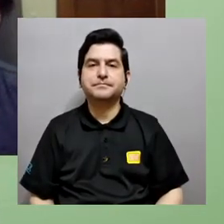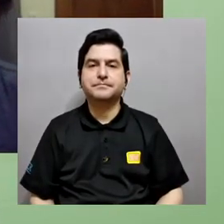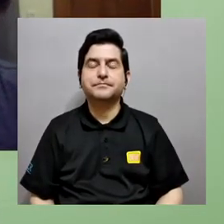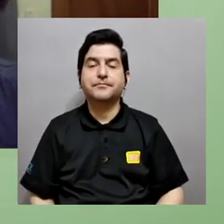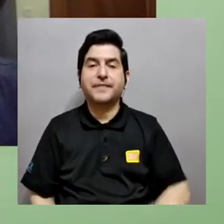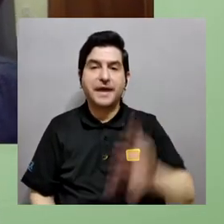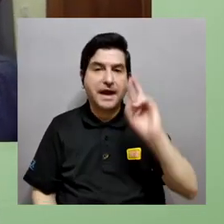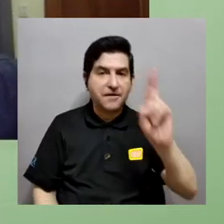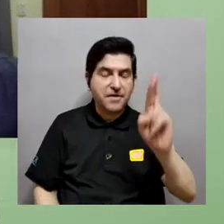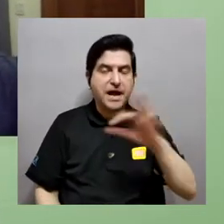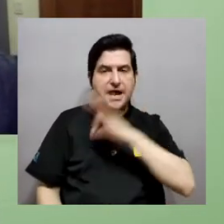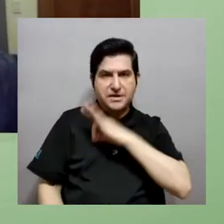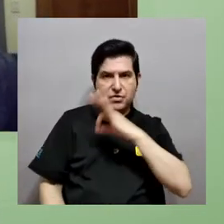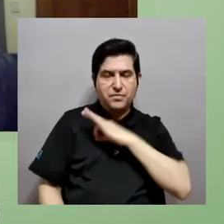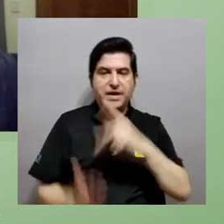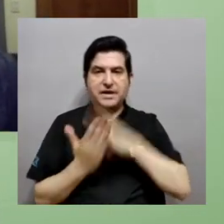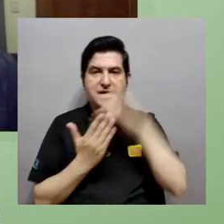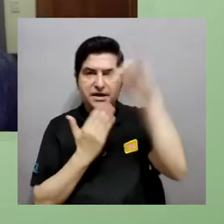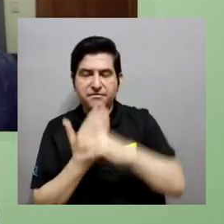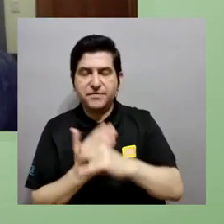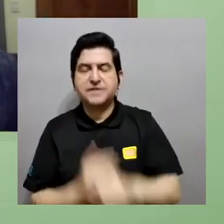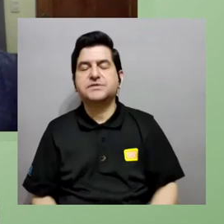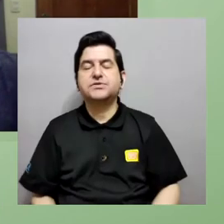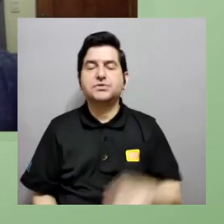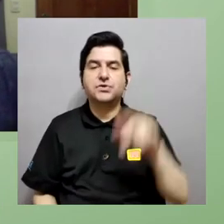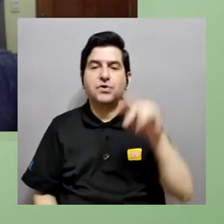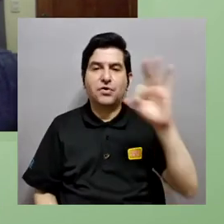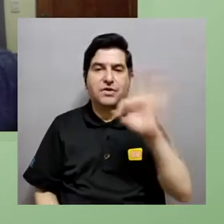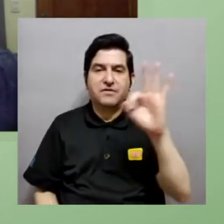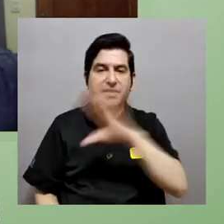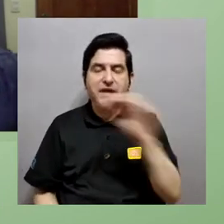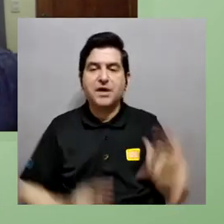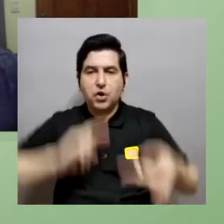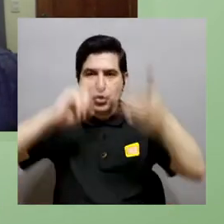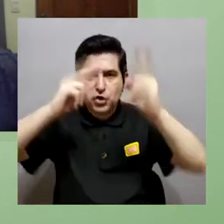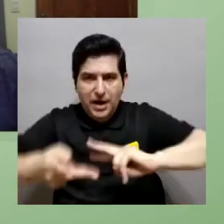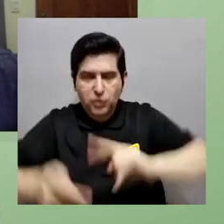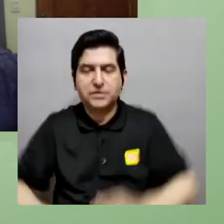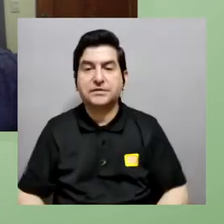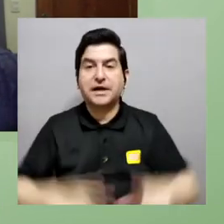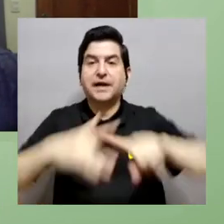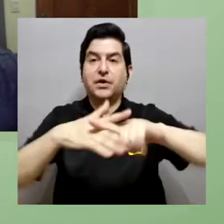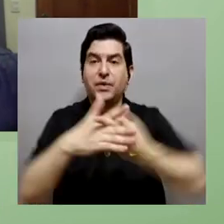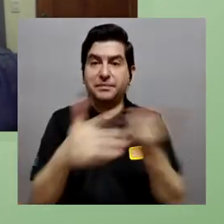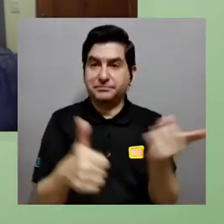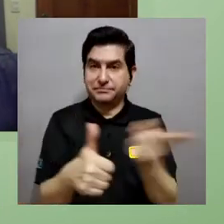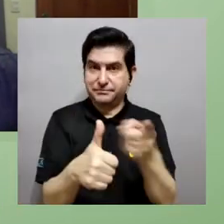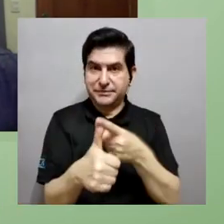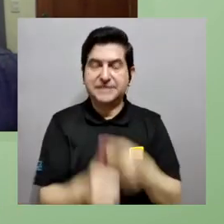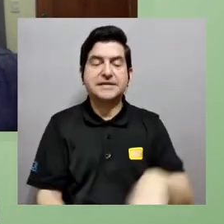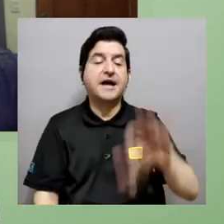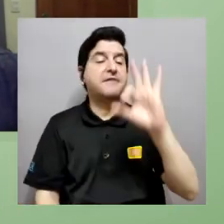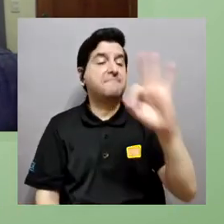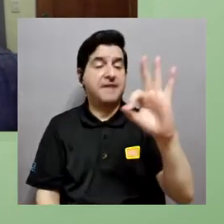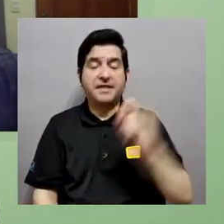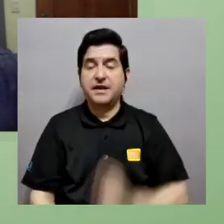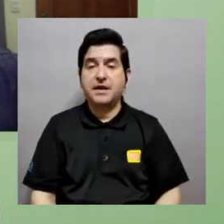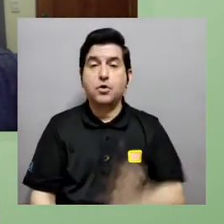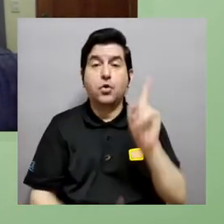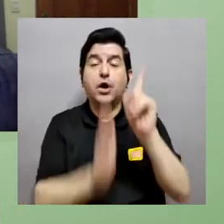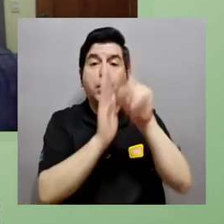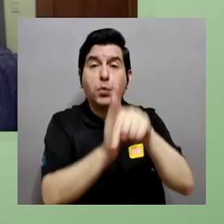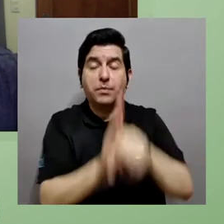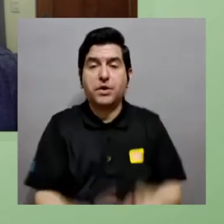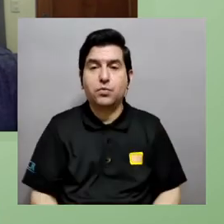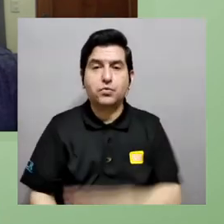hacer el siguiente intercambio ¿cómo puede Ricardo beneficiarse del proyecto de Federico y viceversa? entonces si